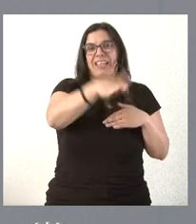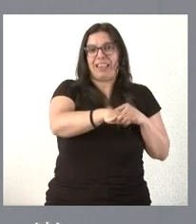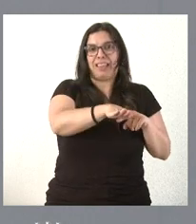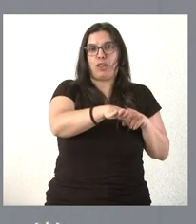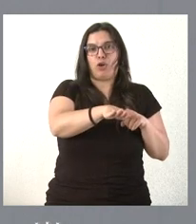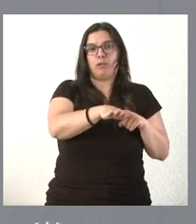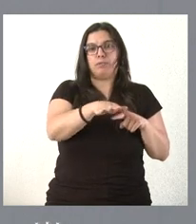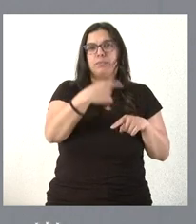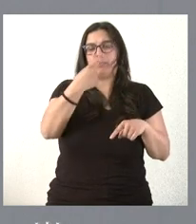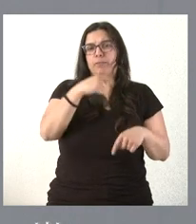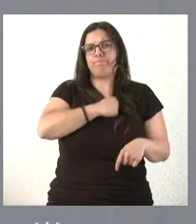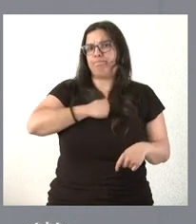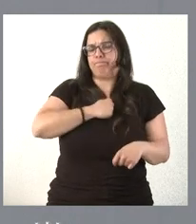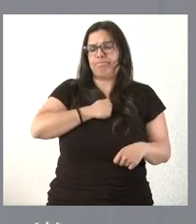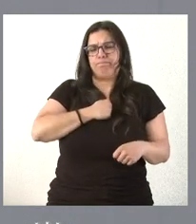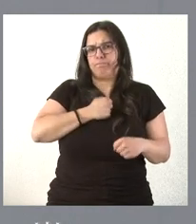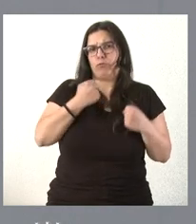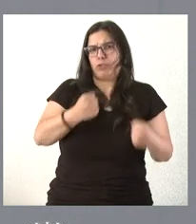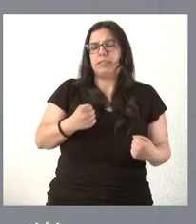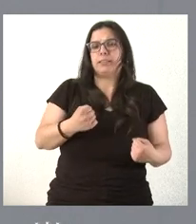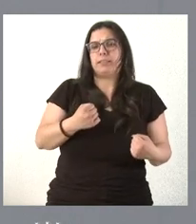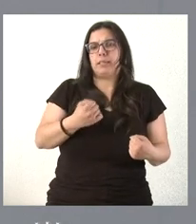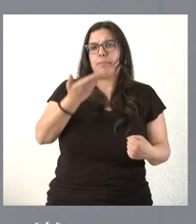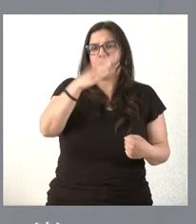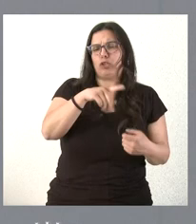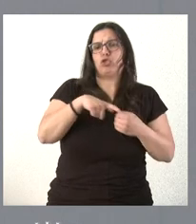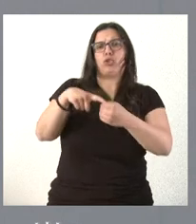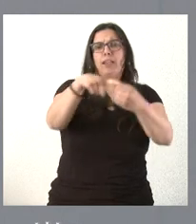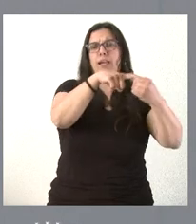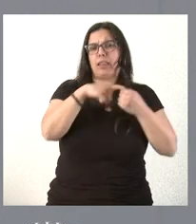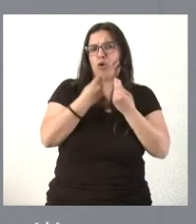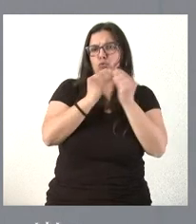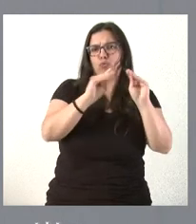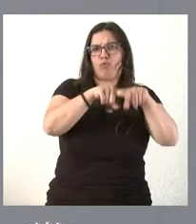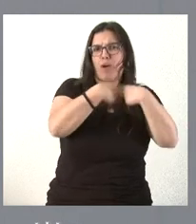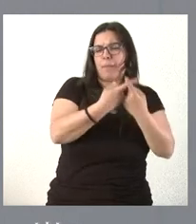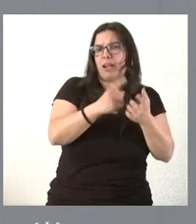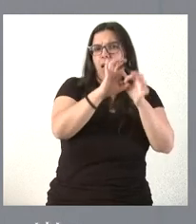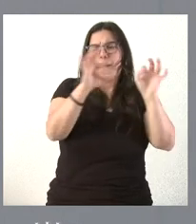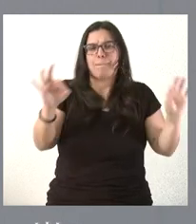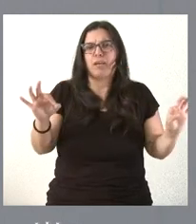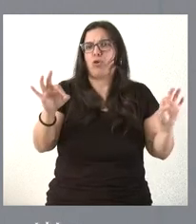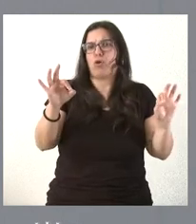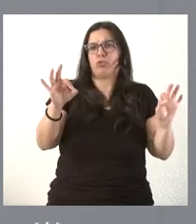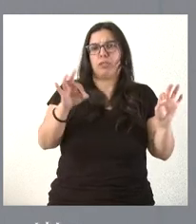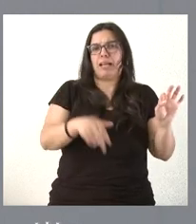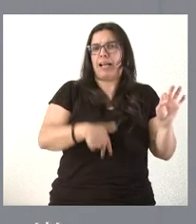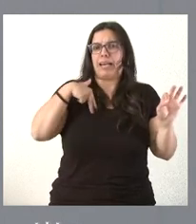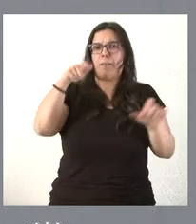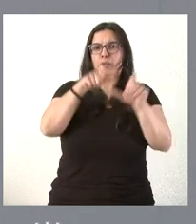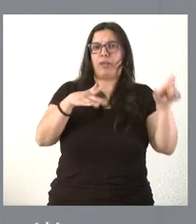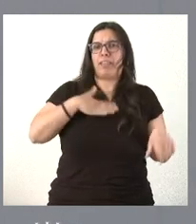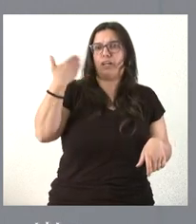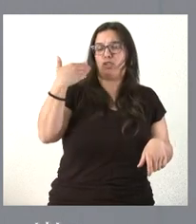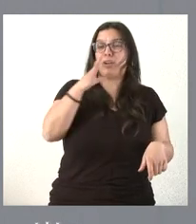Desde aquí lamentamos profundamente su pérdida. Nos solidarizamos con su familia, con sus amigos y con el conjunto de los sorianos. Es una